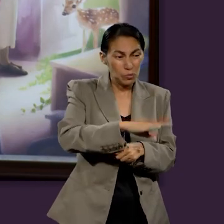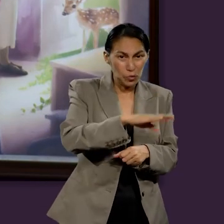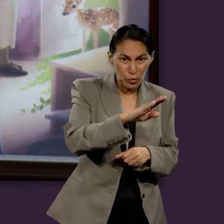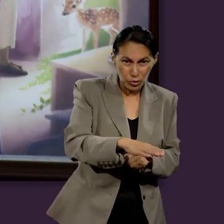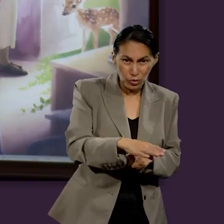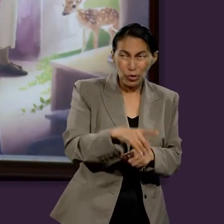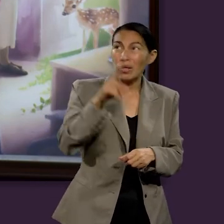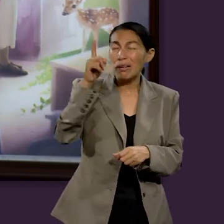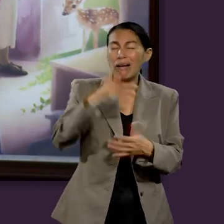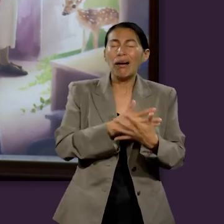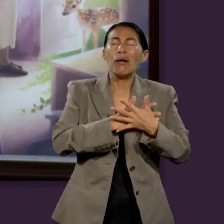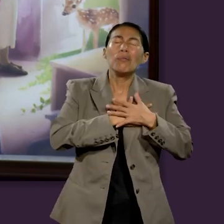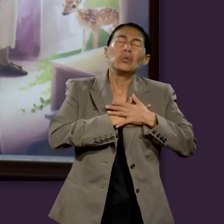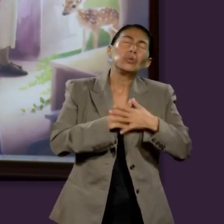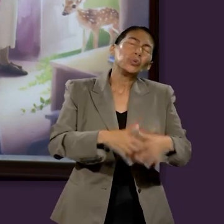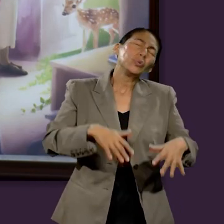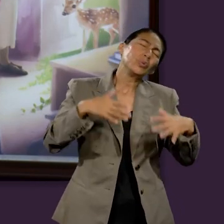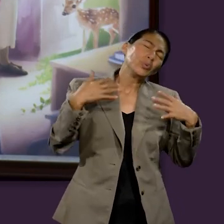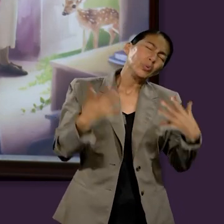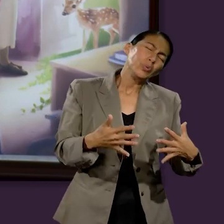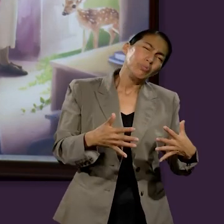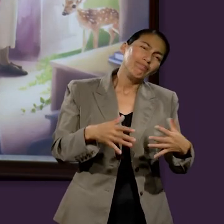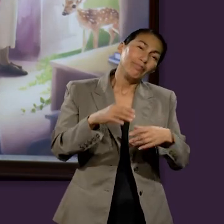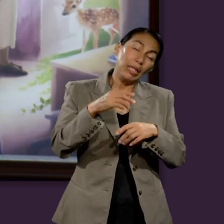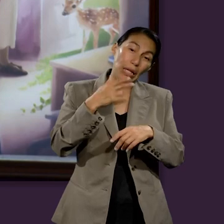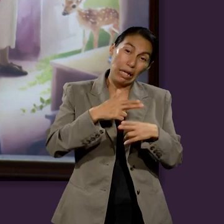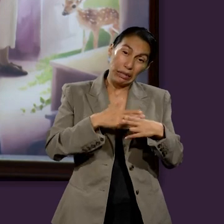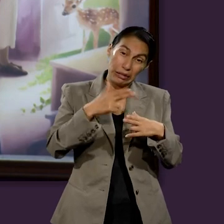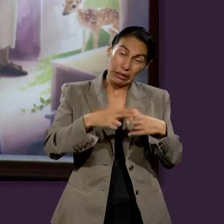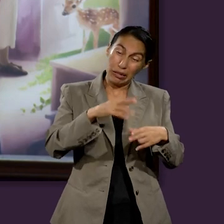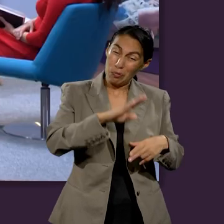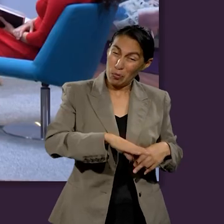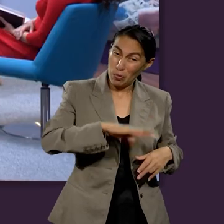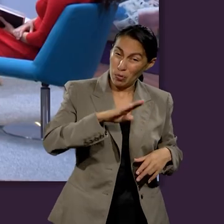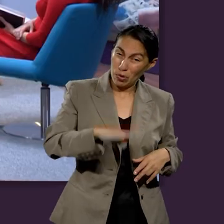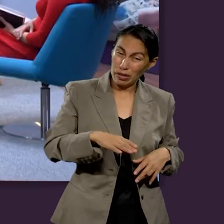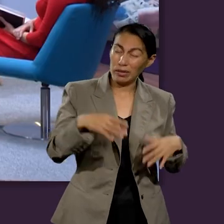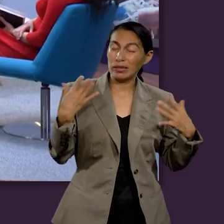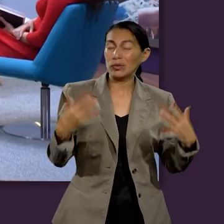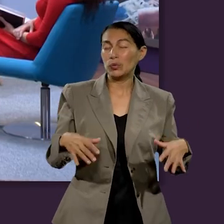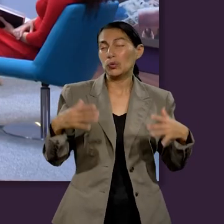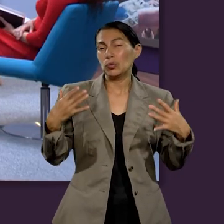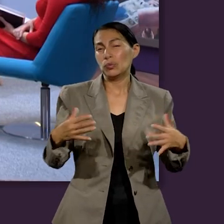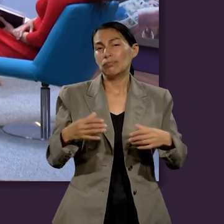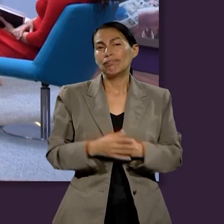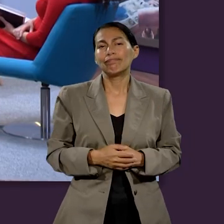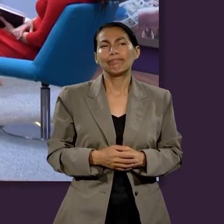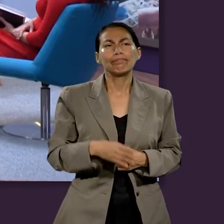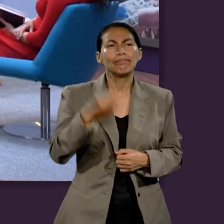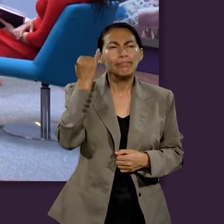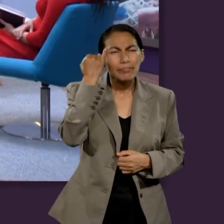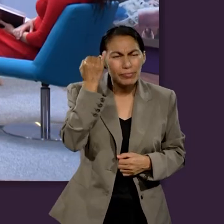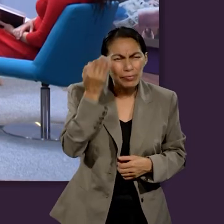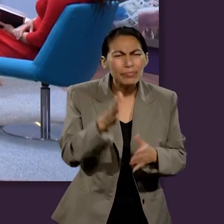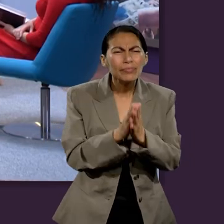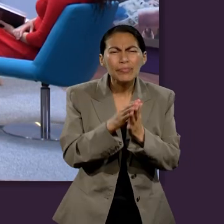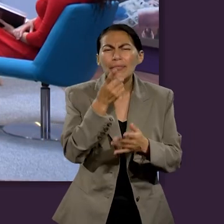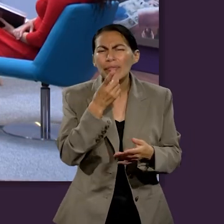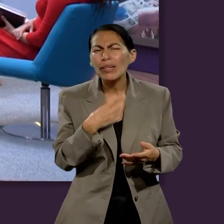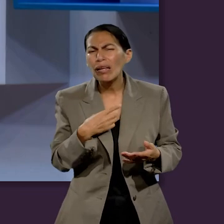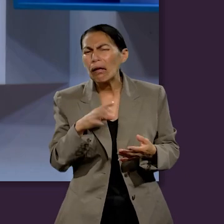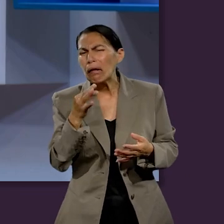murió. Hasta allí va su amor, morir en lugar de nosotros. Muy bien. Isaí, ¿qué te gustaría